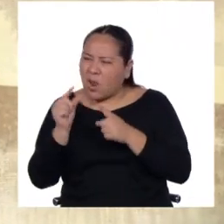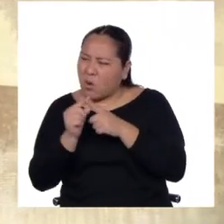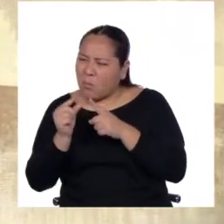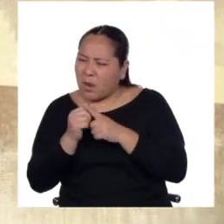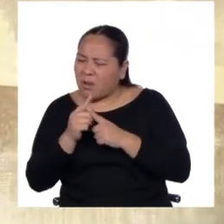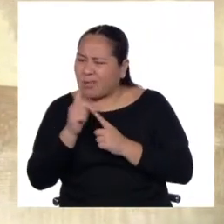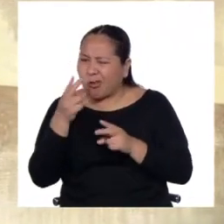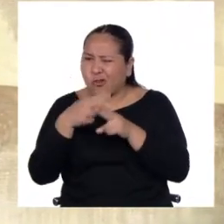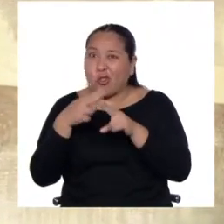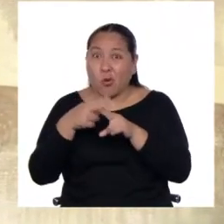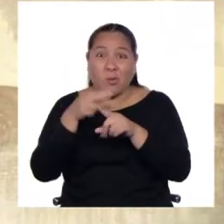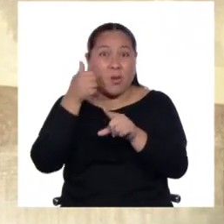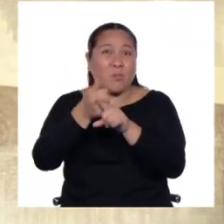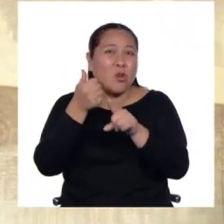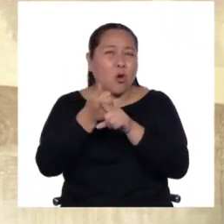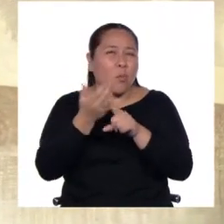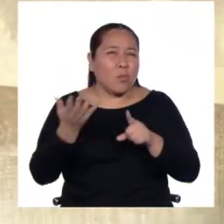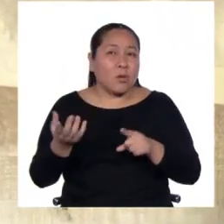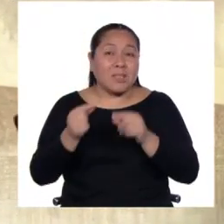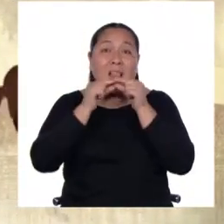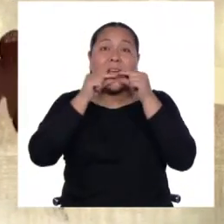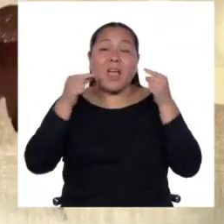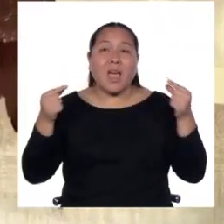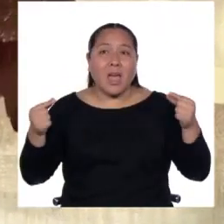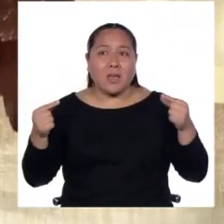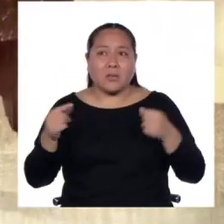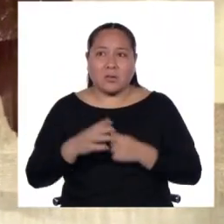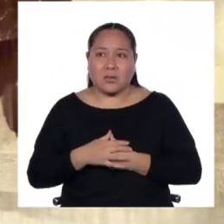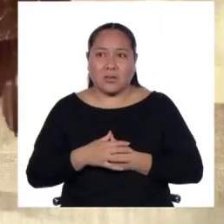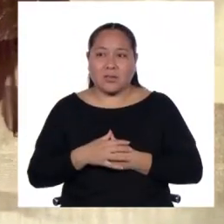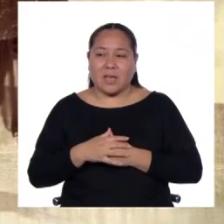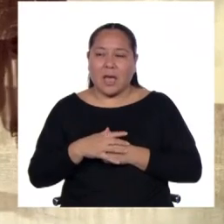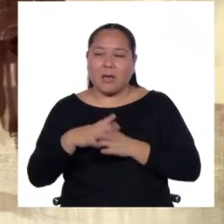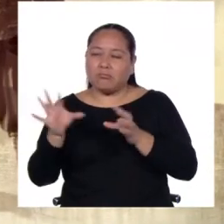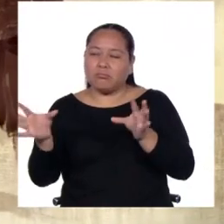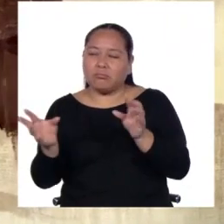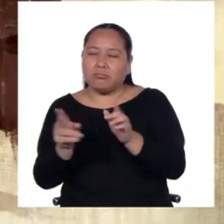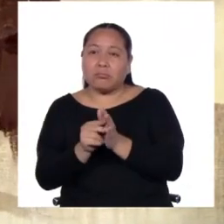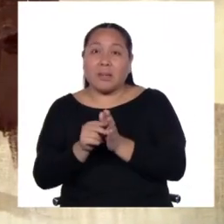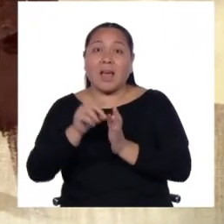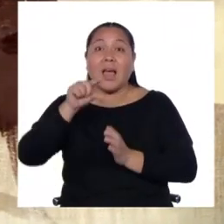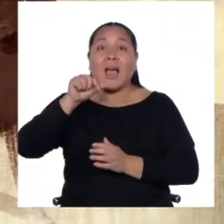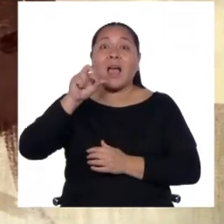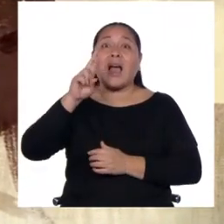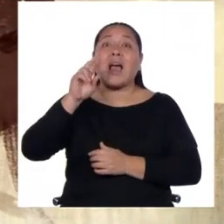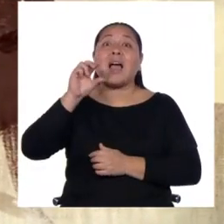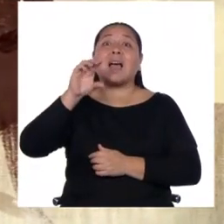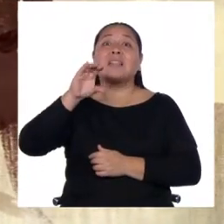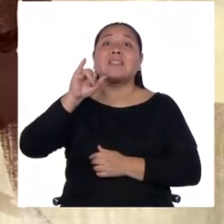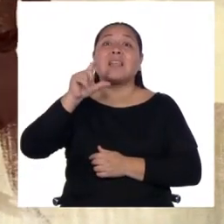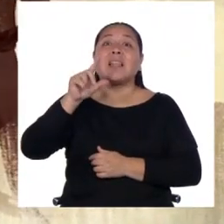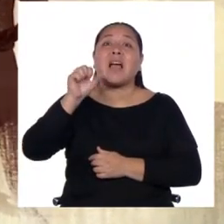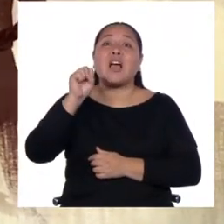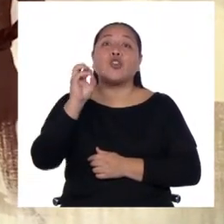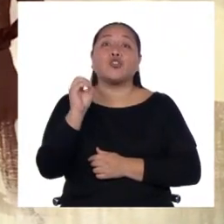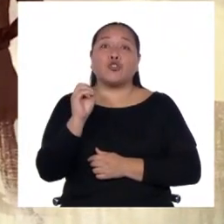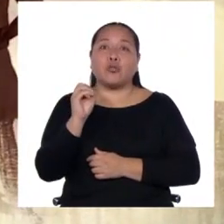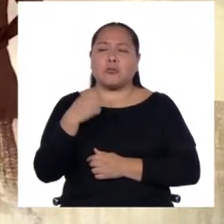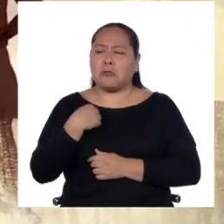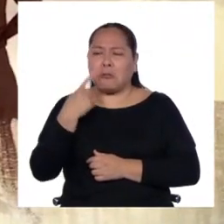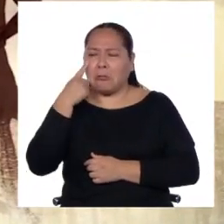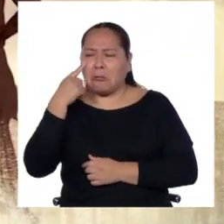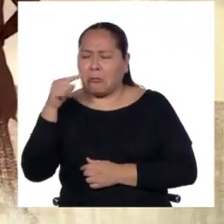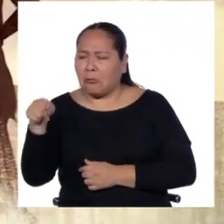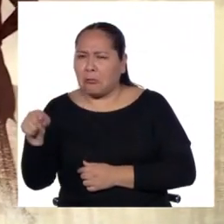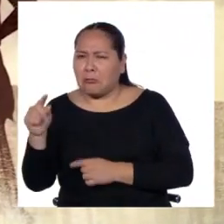propios y los topónimos del quechua, muy asimilados. Entonces Garcilaso, como buen quechuista, decía, estos términos yo no los